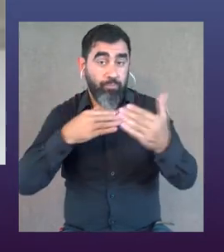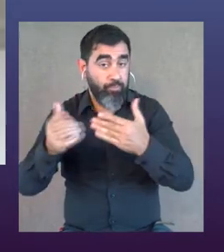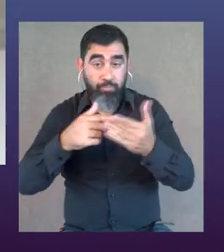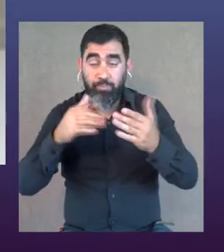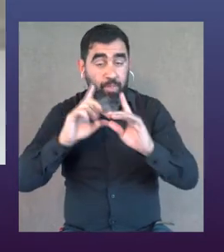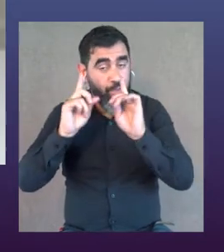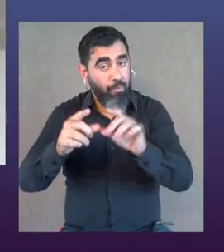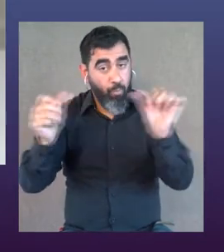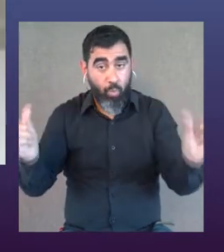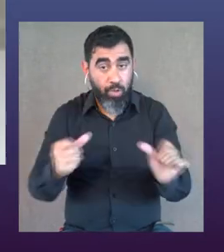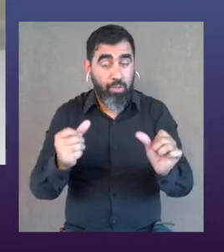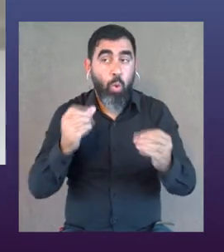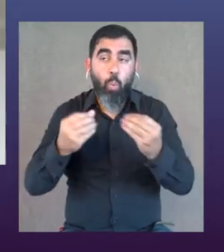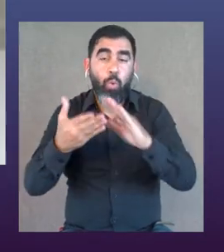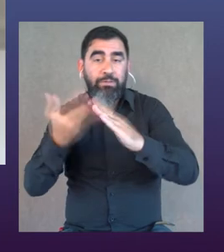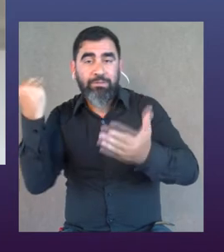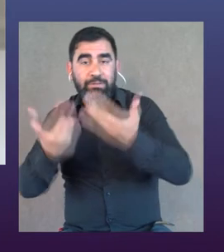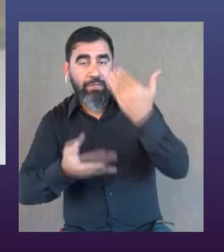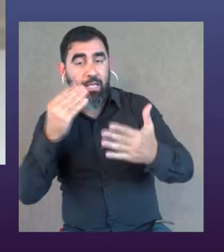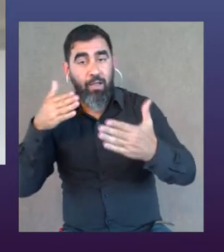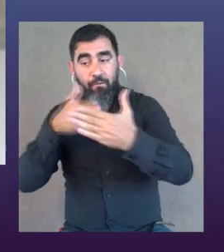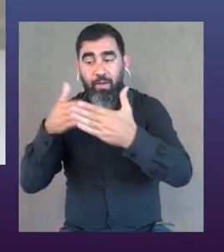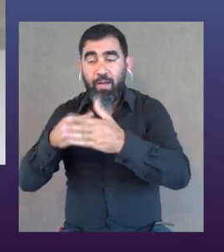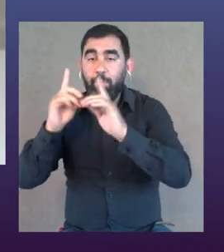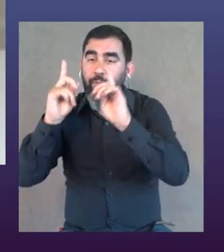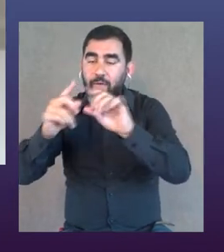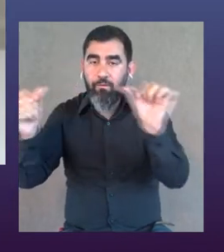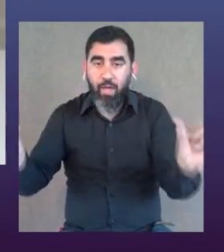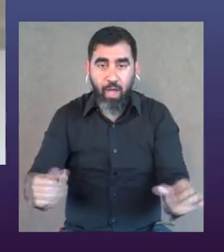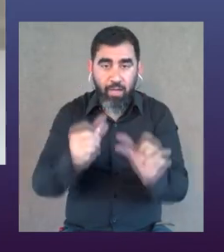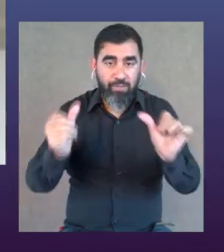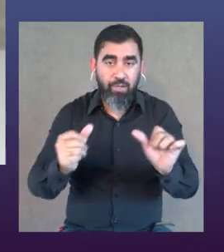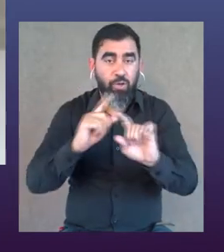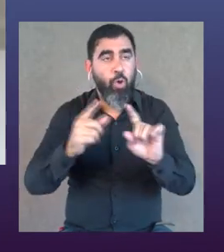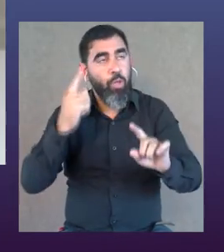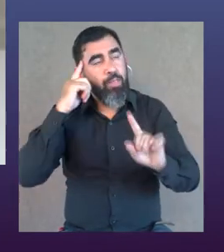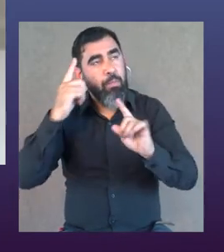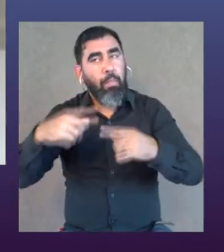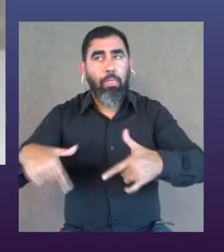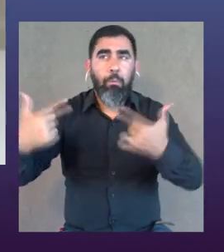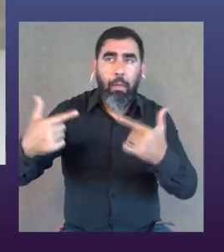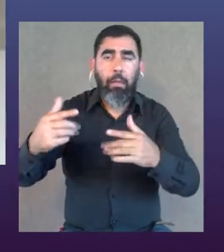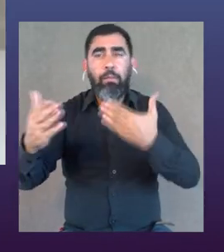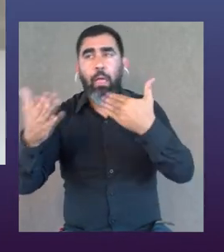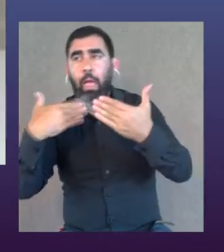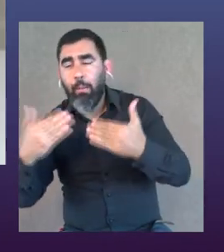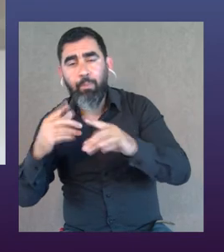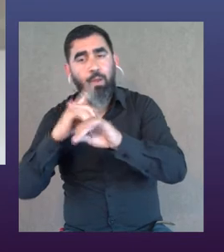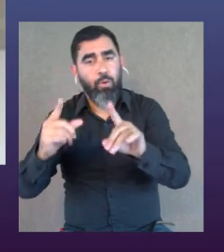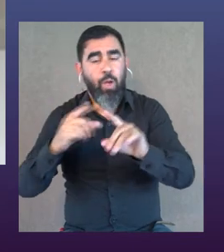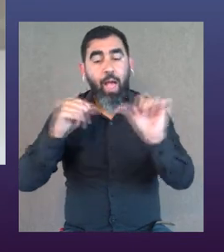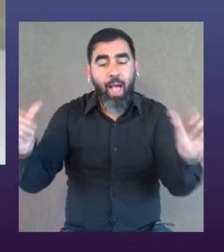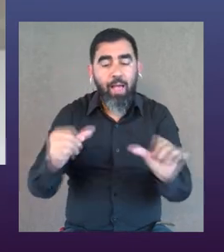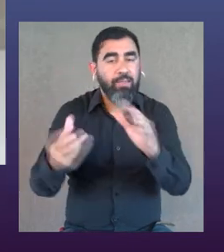toro y ya veremos cómo se eliminan las barreras. Pero hay que ir haciendo y no perder tanto en el debate y